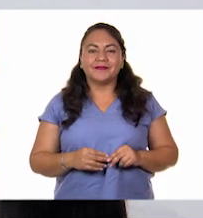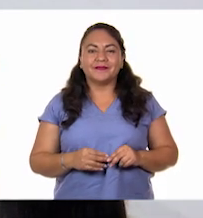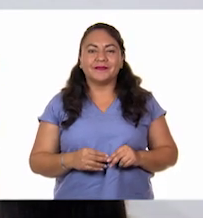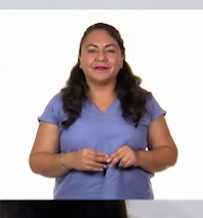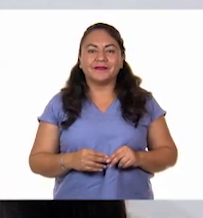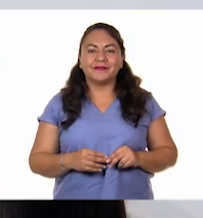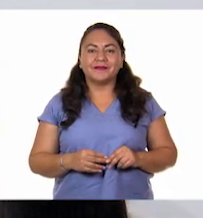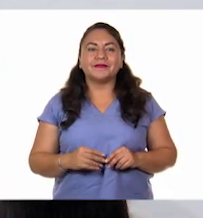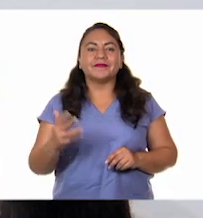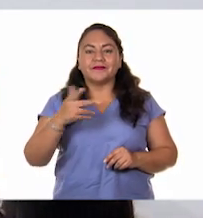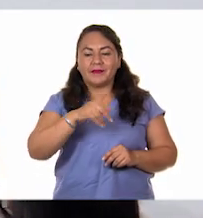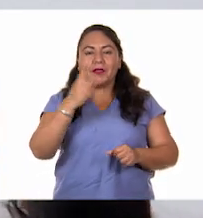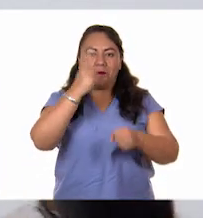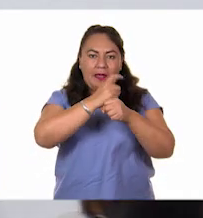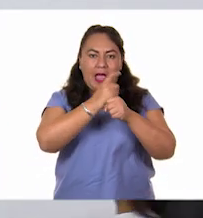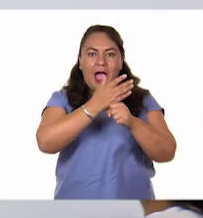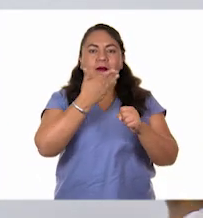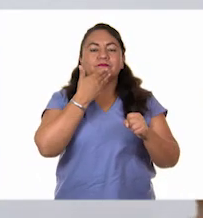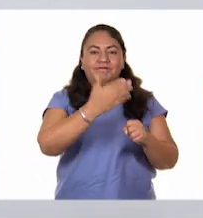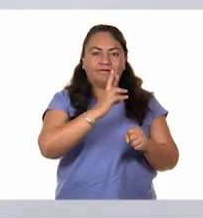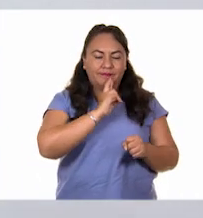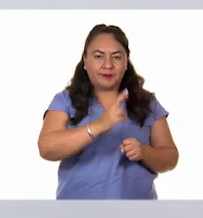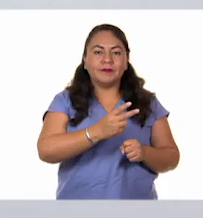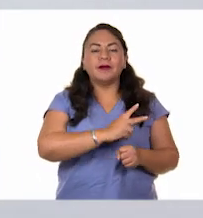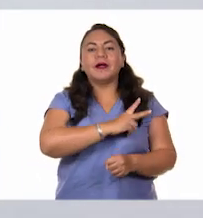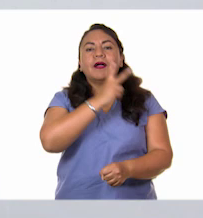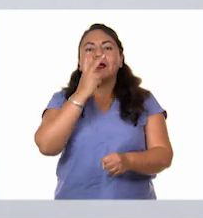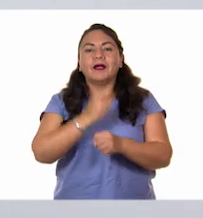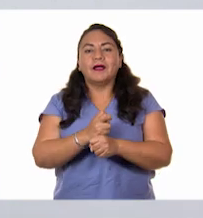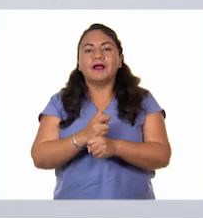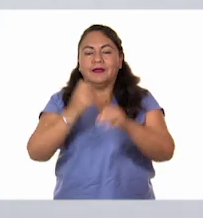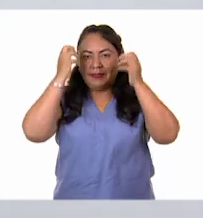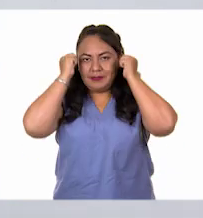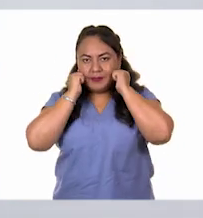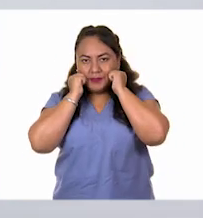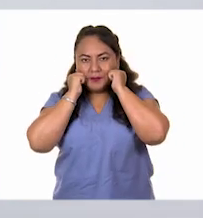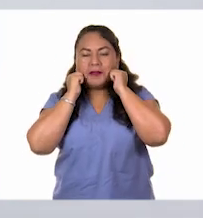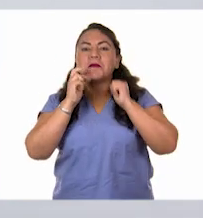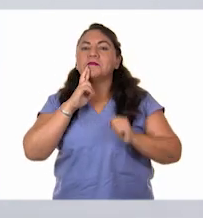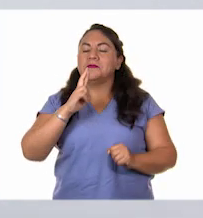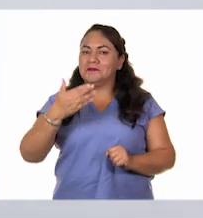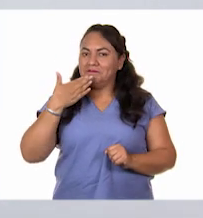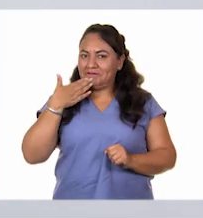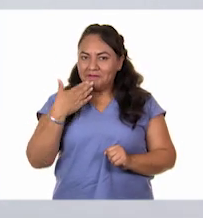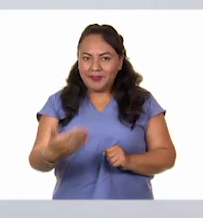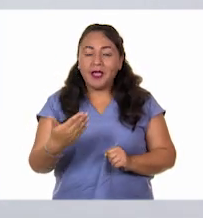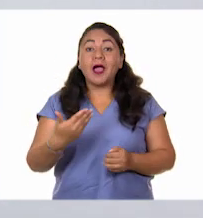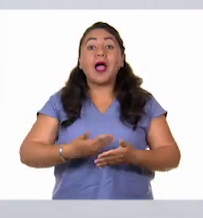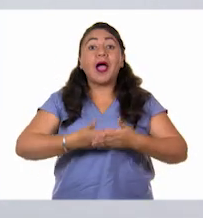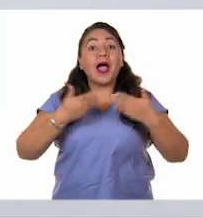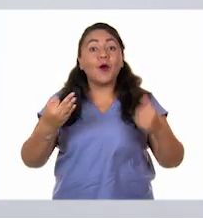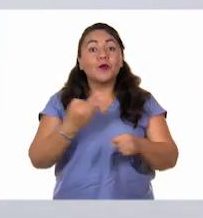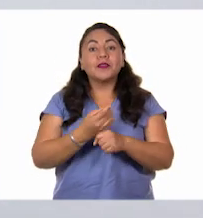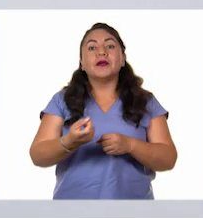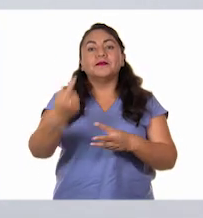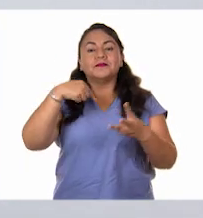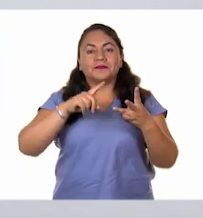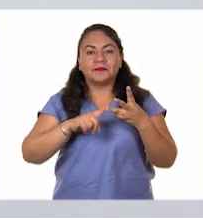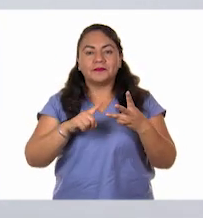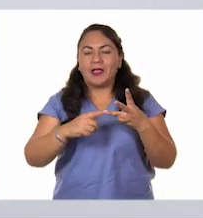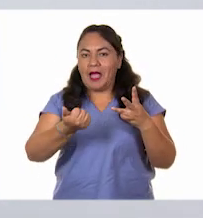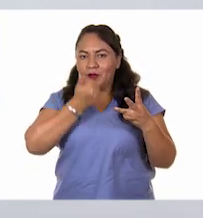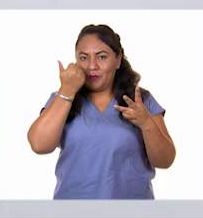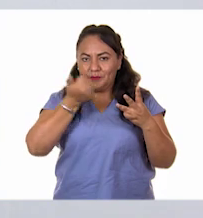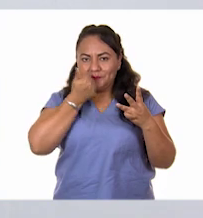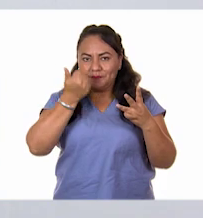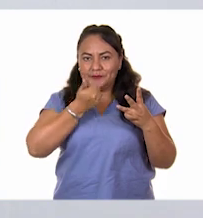Tenemos a Yami, que ya contestó bien. Tenemos a Carola, que también ya contestó bien. Y vamos ahora con una